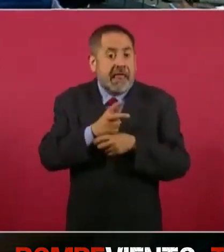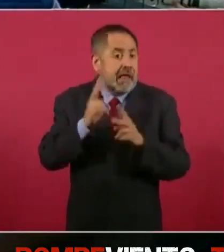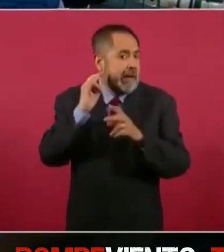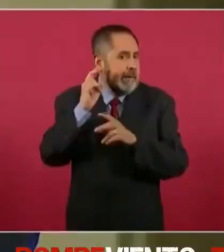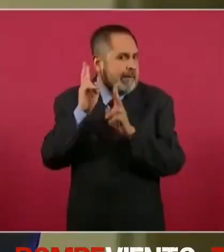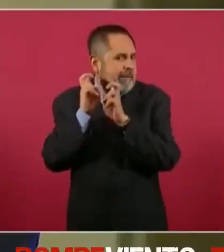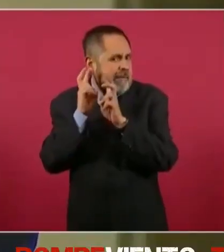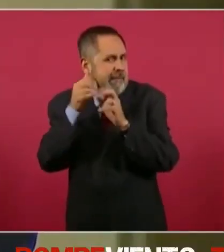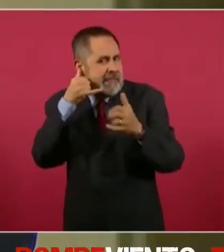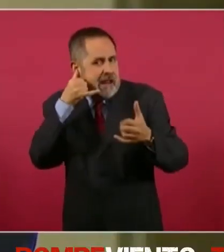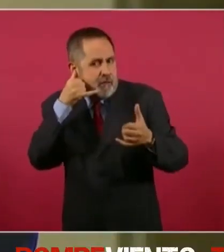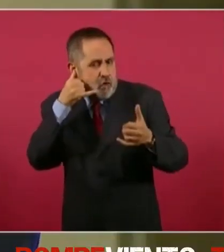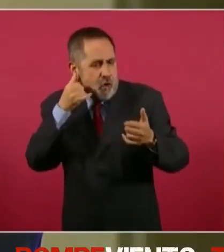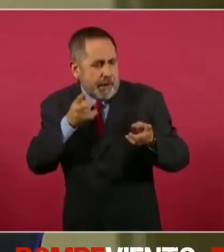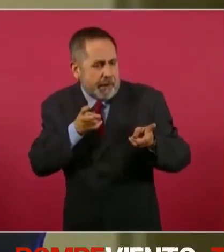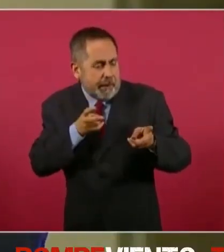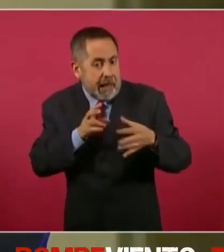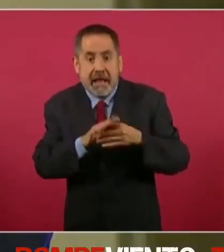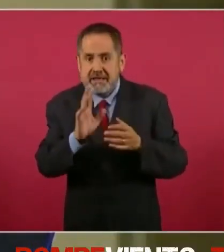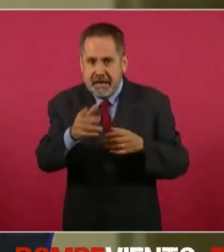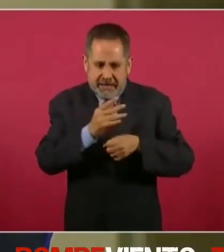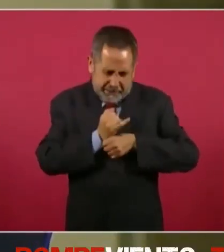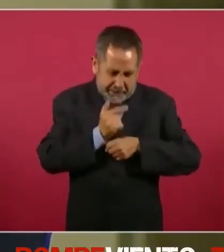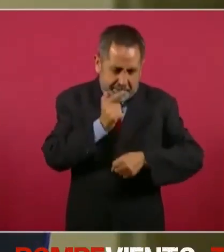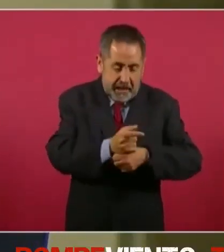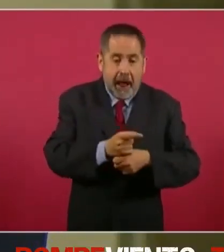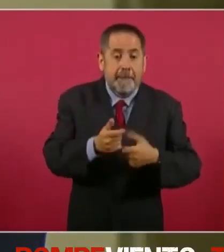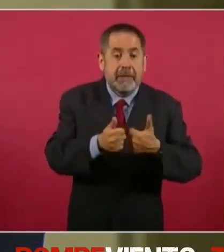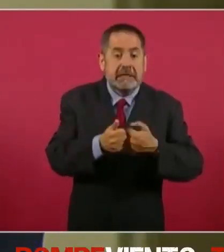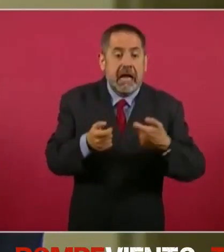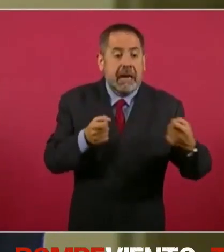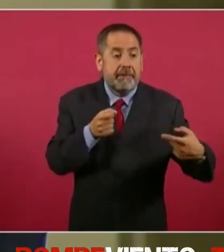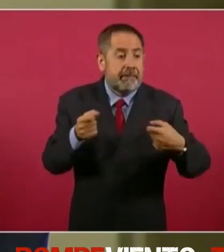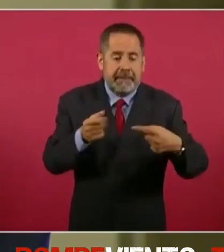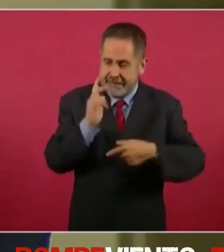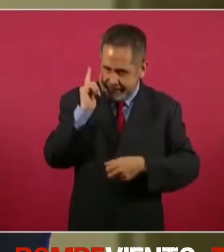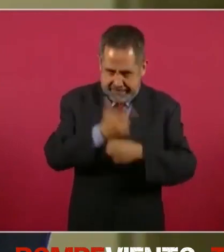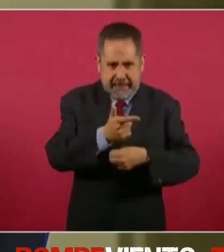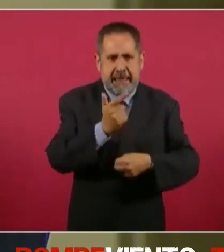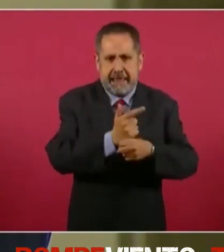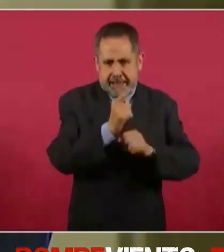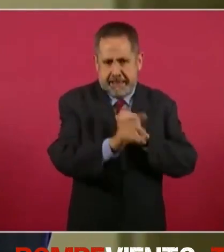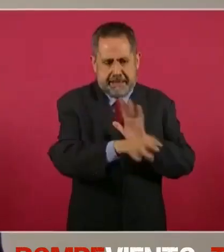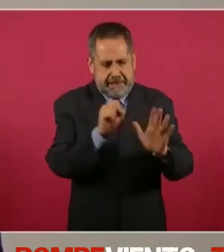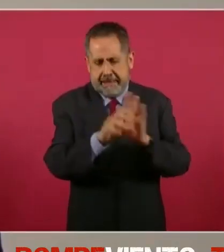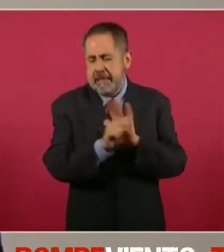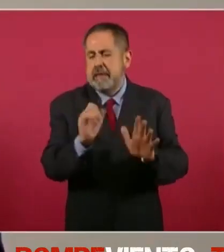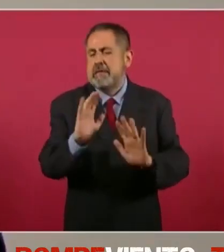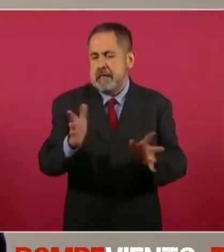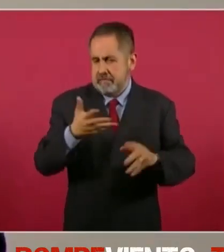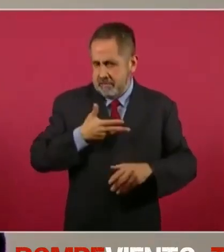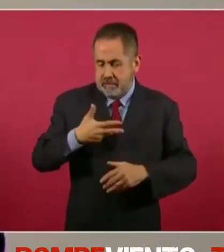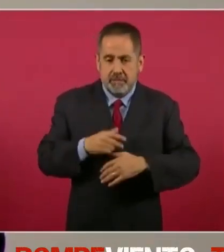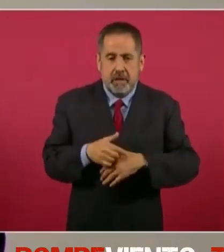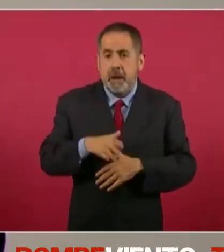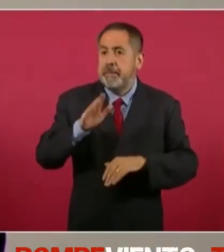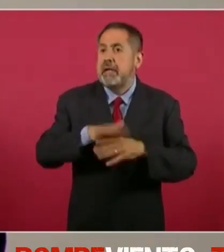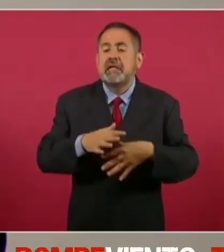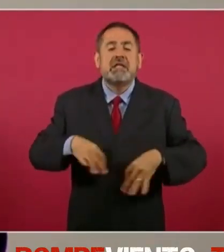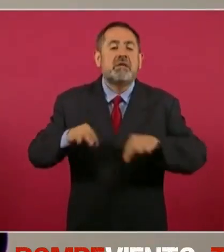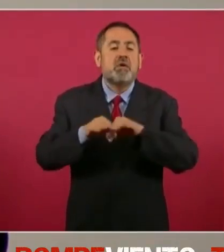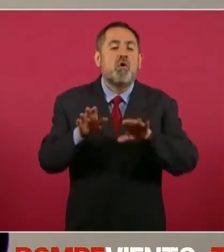y análisis de los mensajes de personas claves. Yo creo que las informaciones que más destacan es